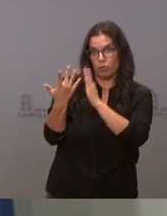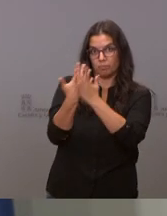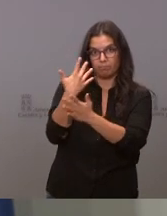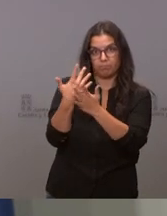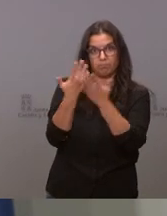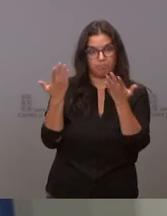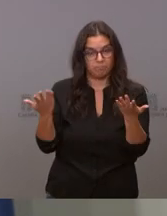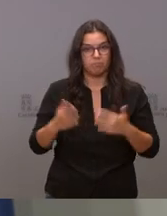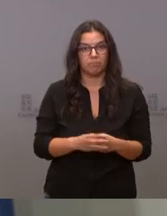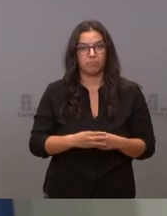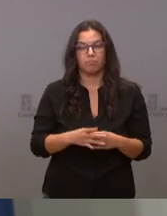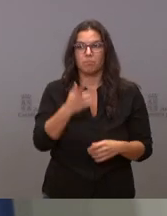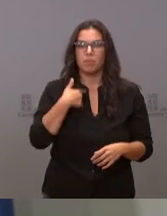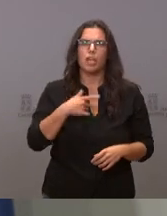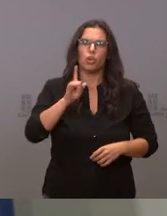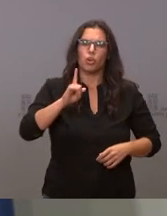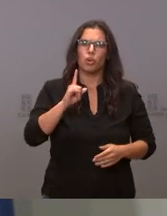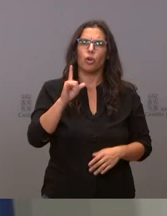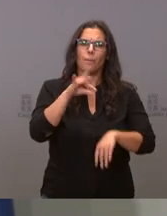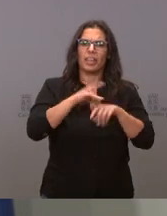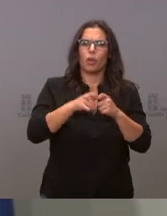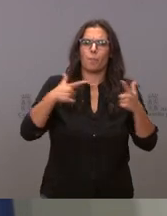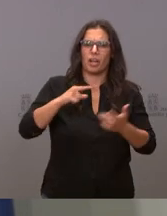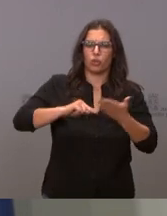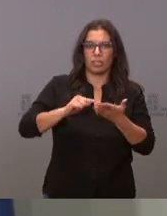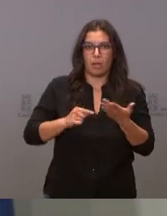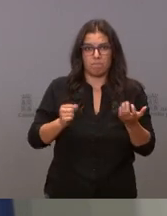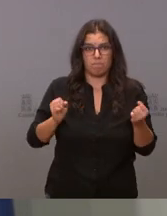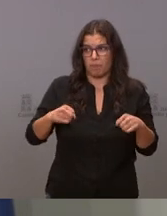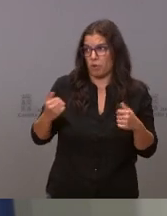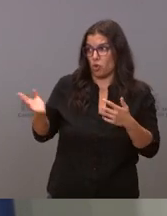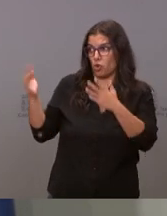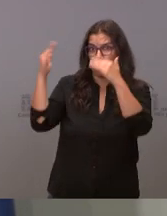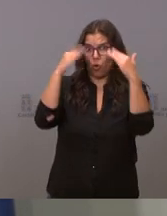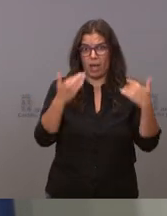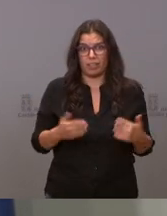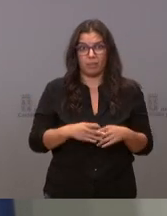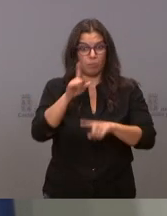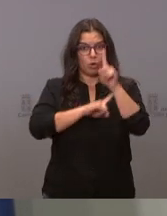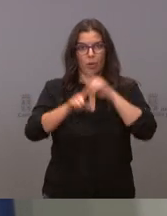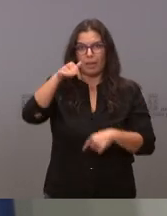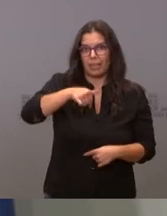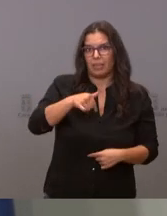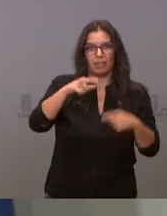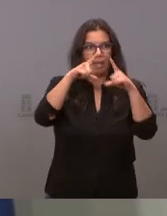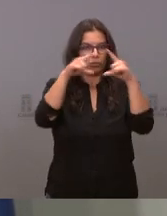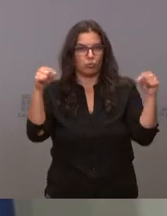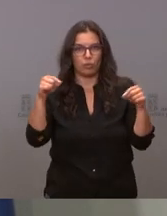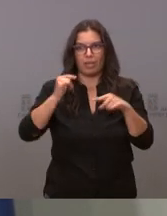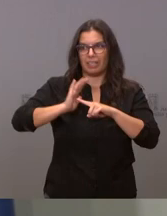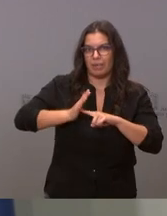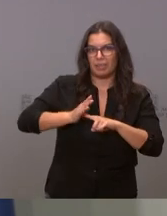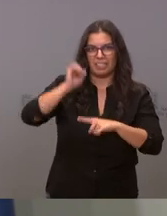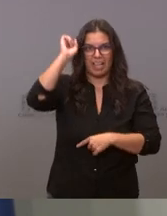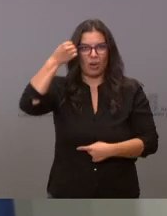que no contraten médicos si es que no hay que no hay aquí en Asturias en Castilla-La Mancha en Aragón